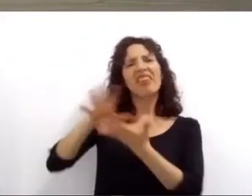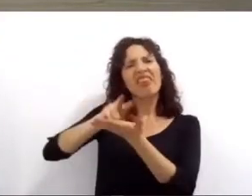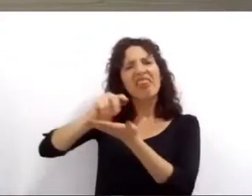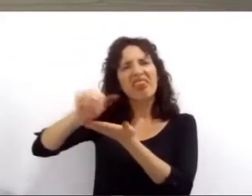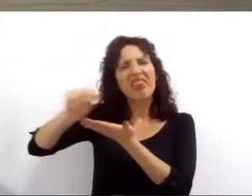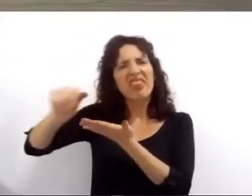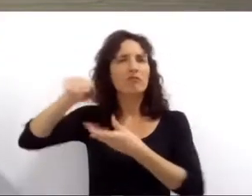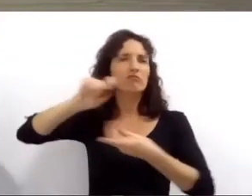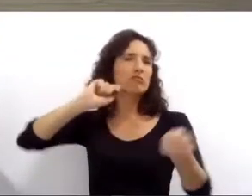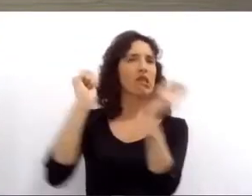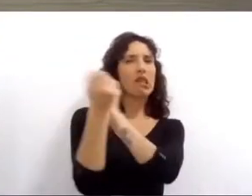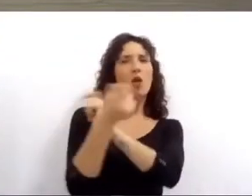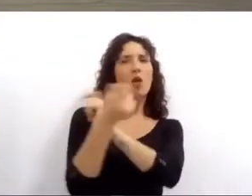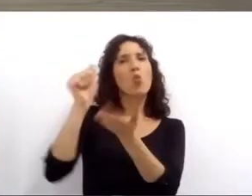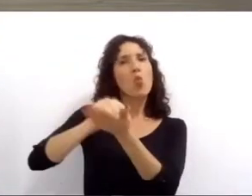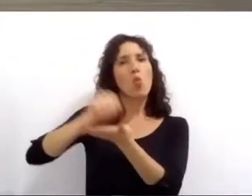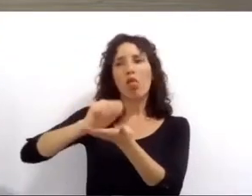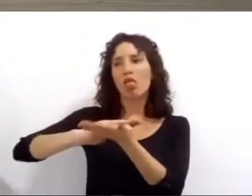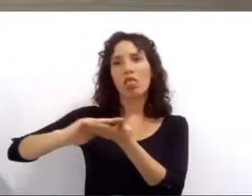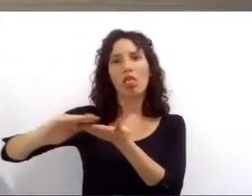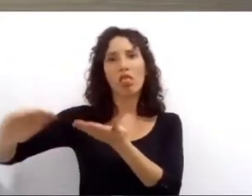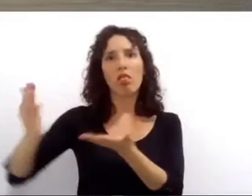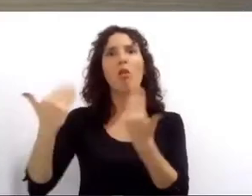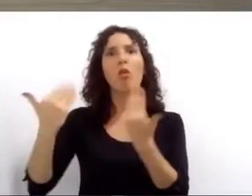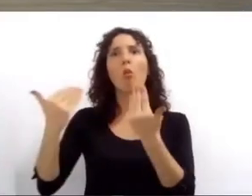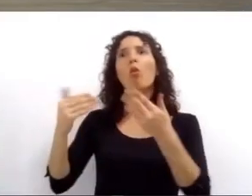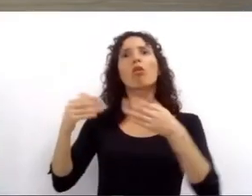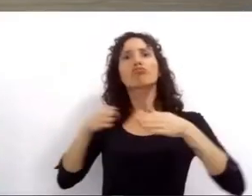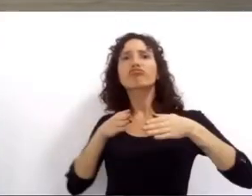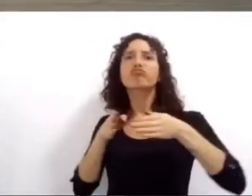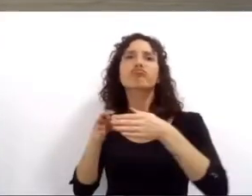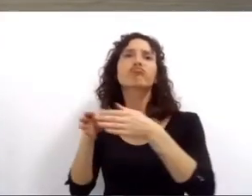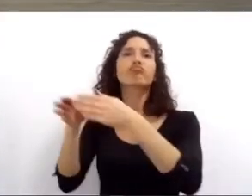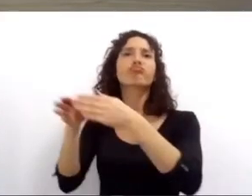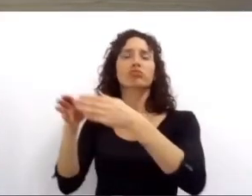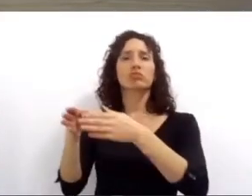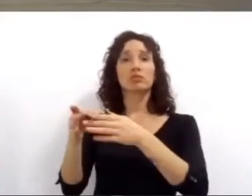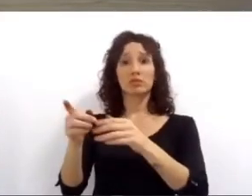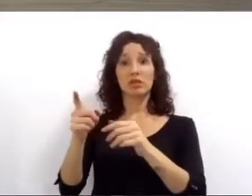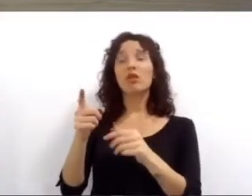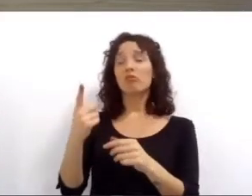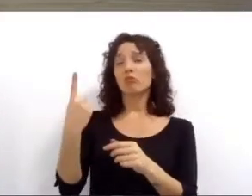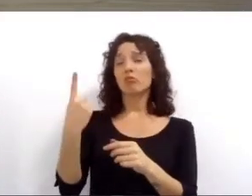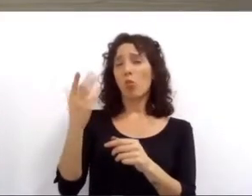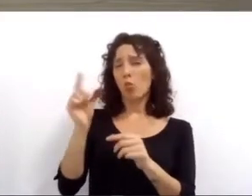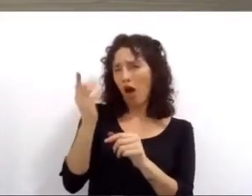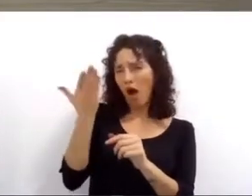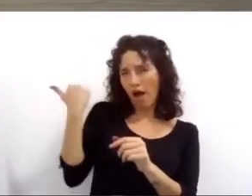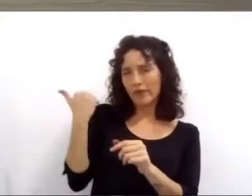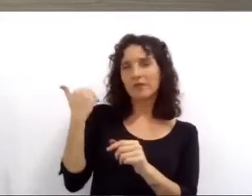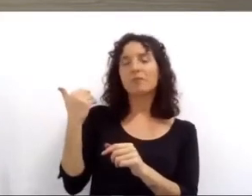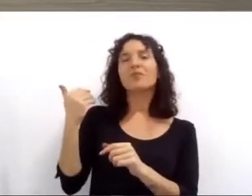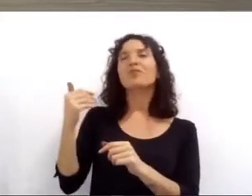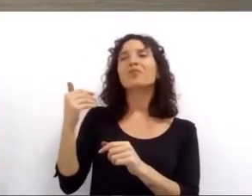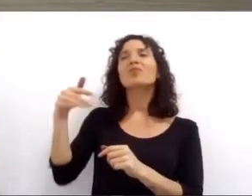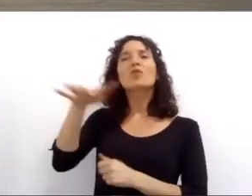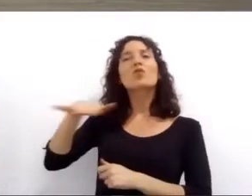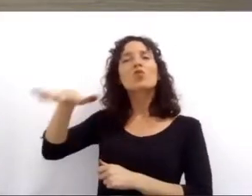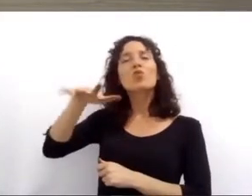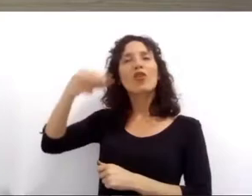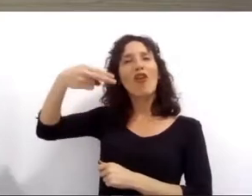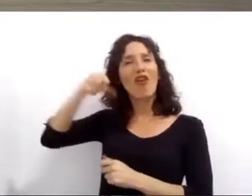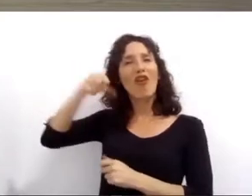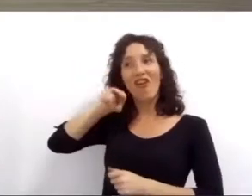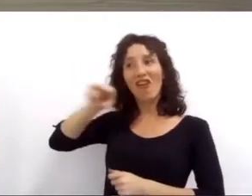A modo de ejemplo, hace 15 días trabajamos en una de ellas, la calle Mina Clavero en zona norte. Era de